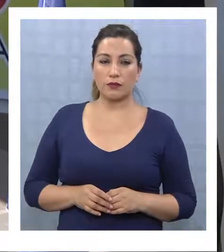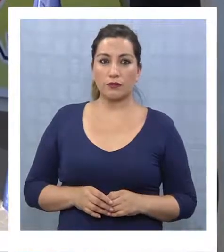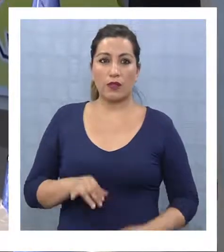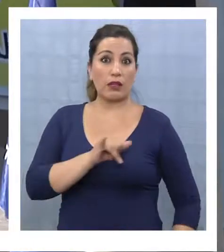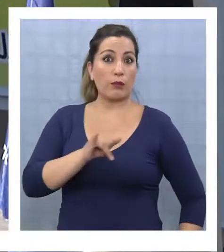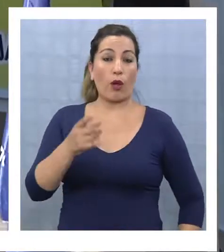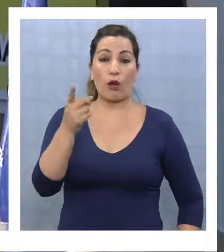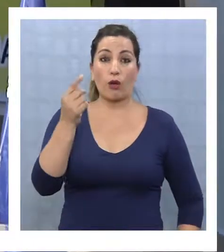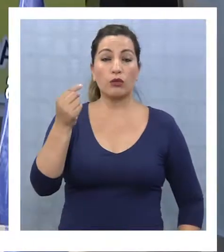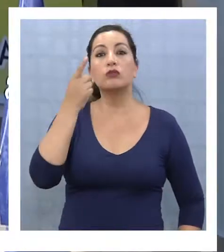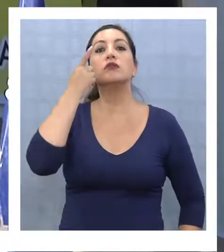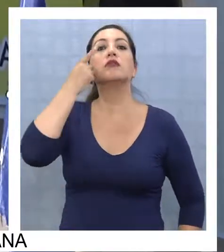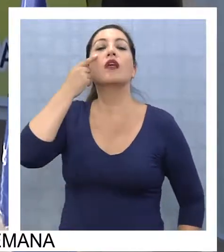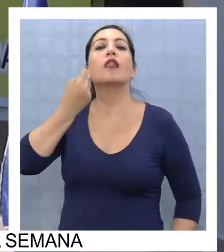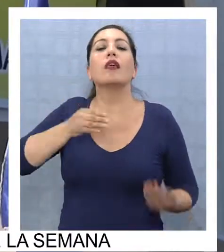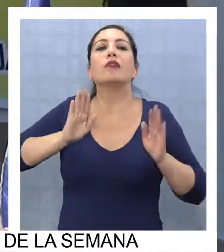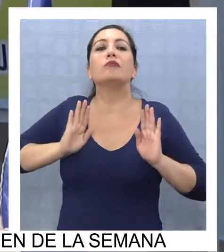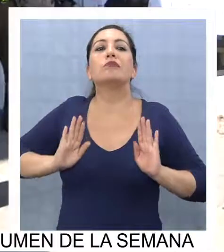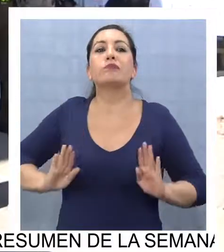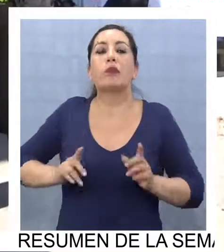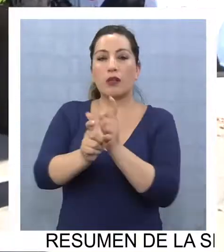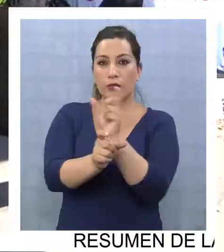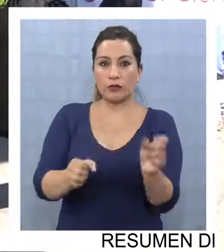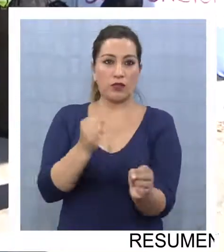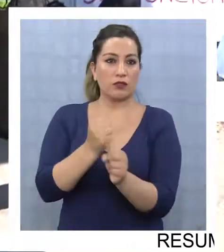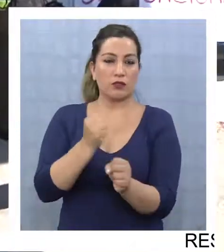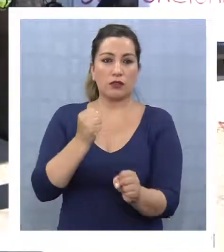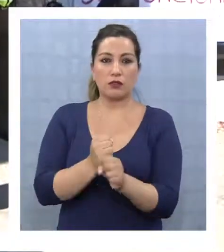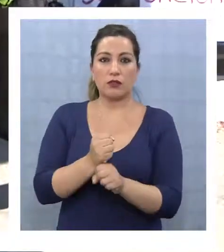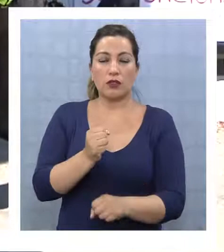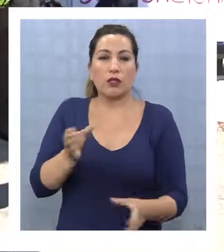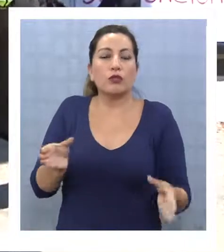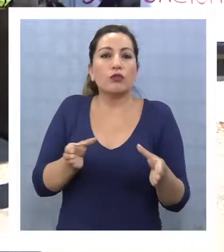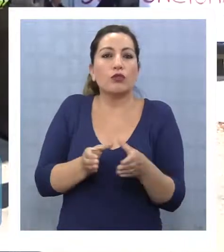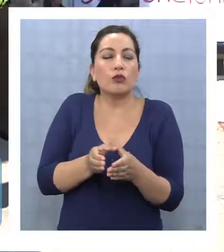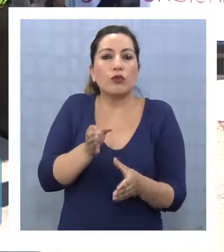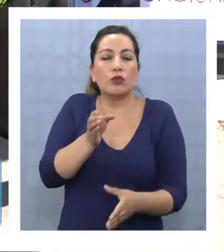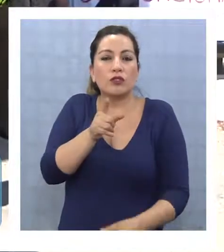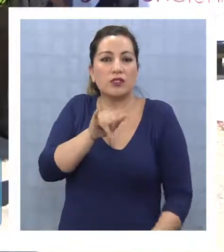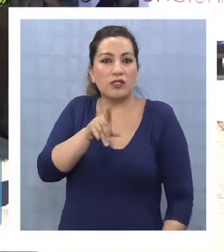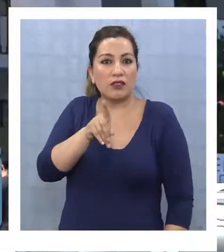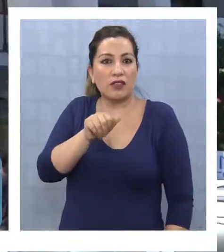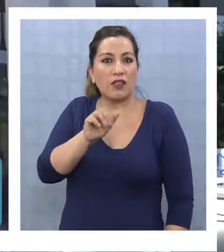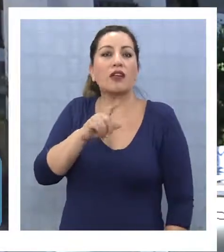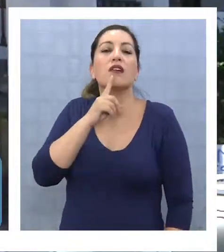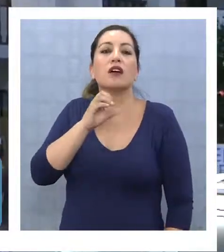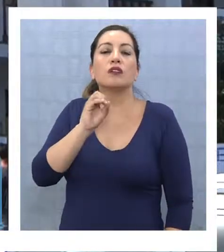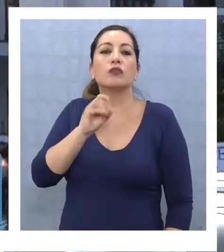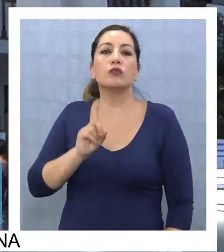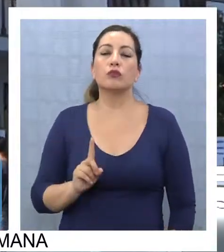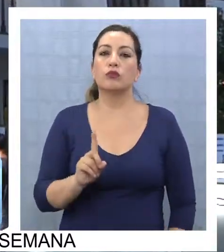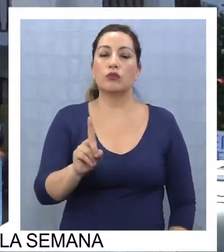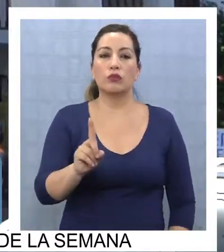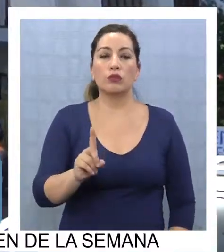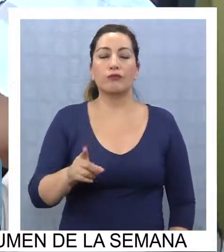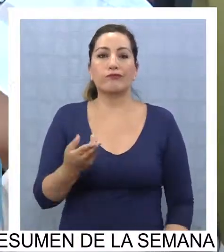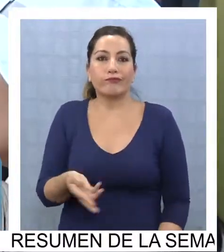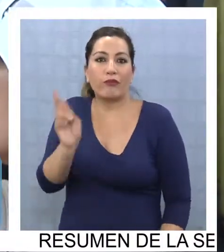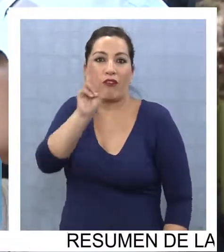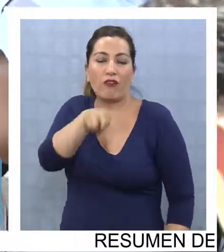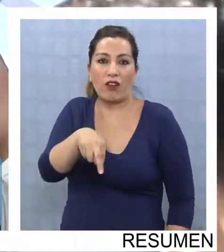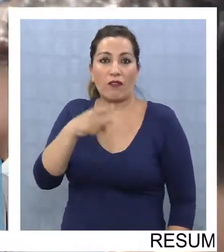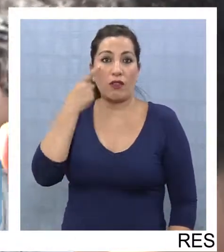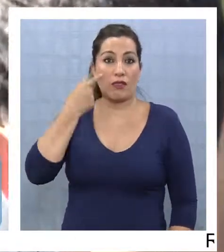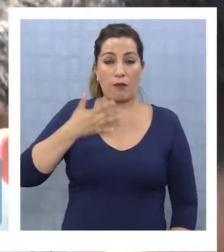Luego de 11 días de paralización, los trabajadores del Sindicato 1 de Cormudesi retornarían al trabajo este martes.